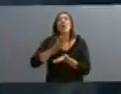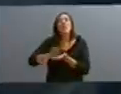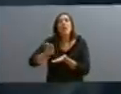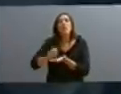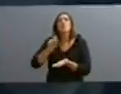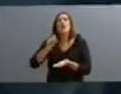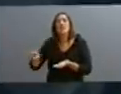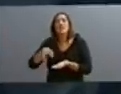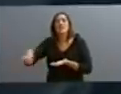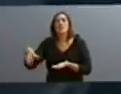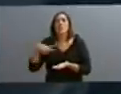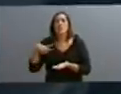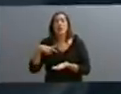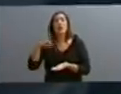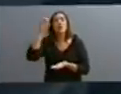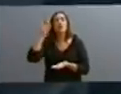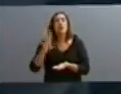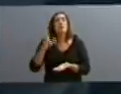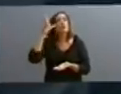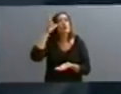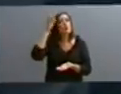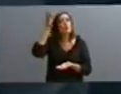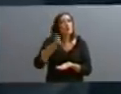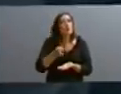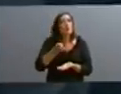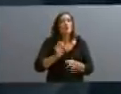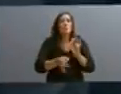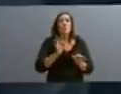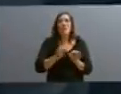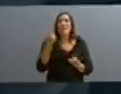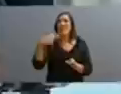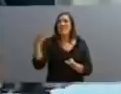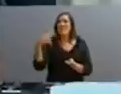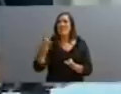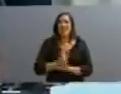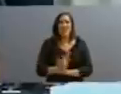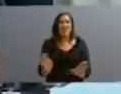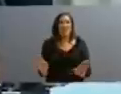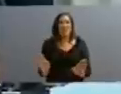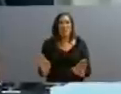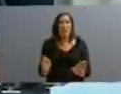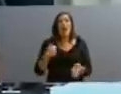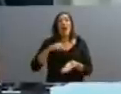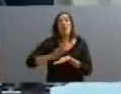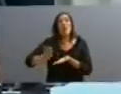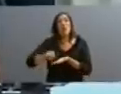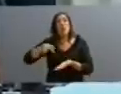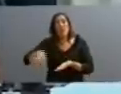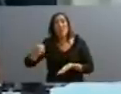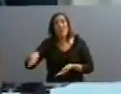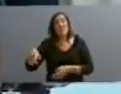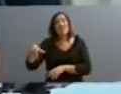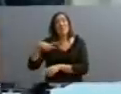sector privado, un 9,4% y solamente un 8% en moneda extranjera. Y la deuda con el sector privado,